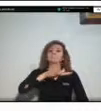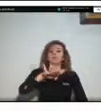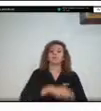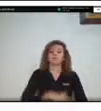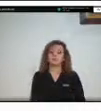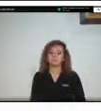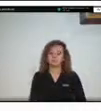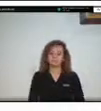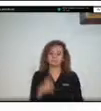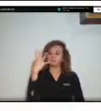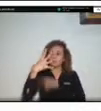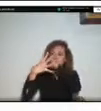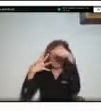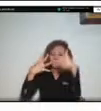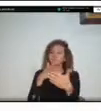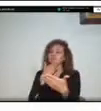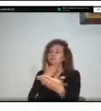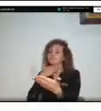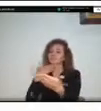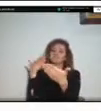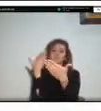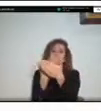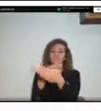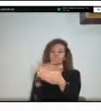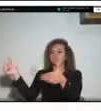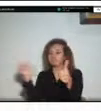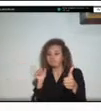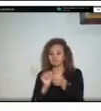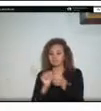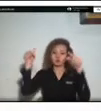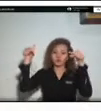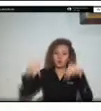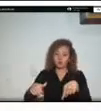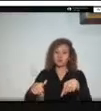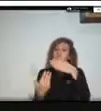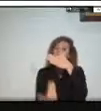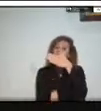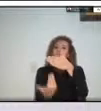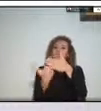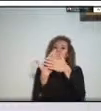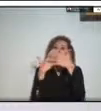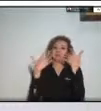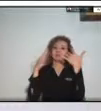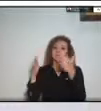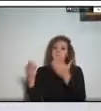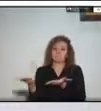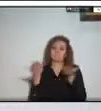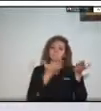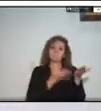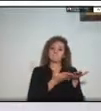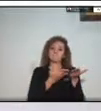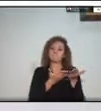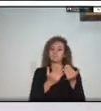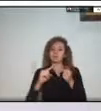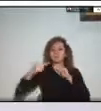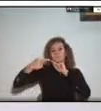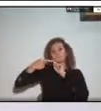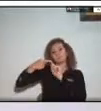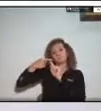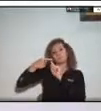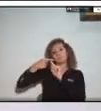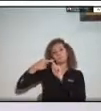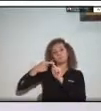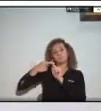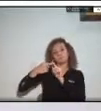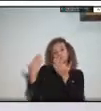muchísimas gracias por estar acá acompañándonos en este panel y le damos por supuesto la bienvenida en